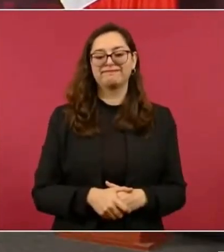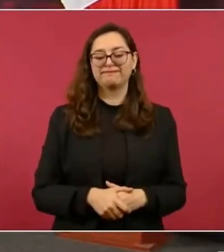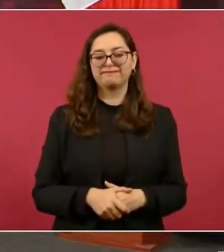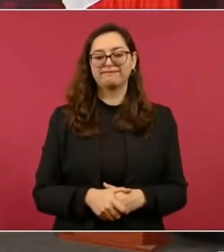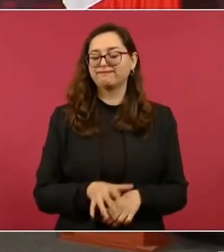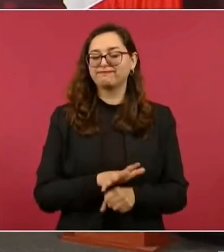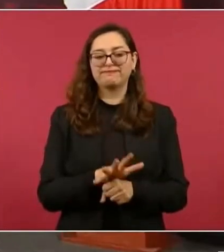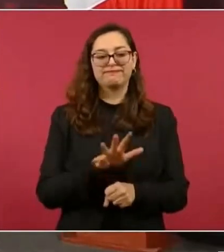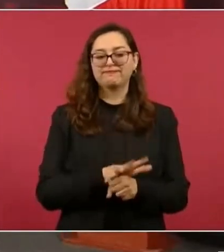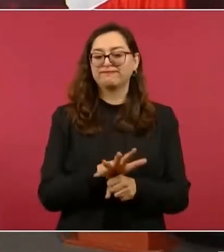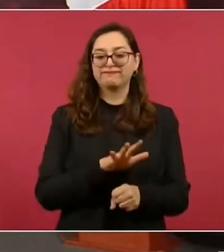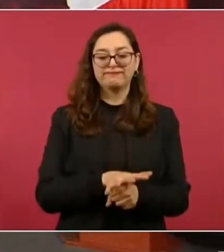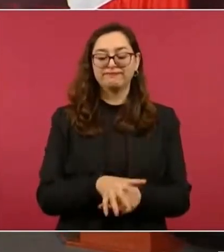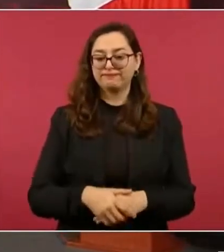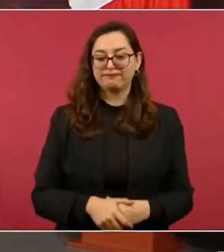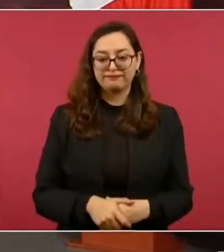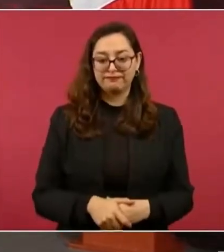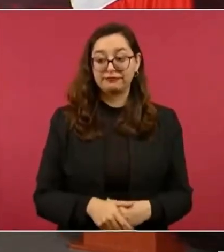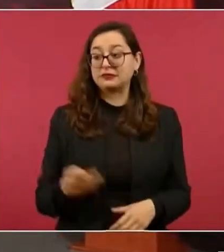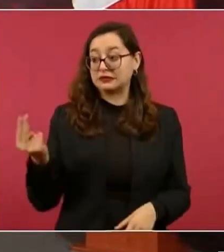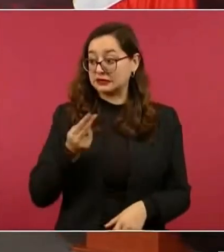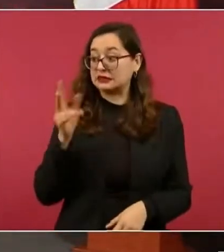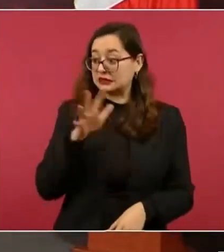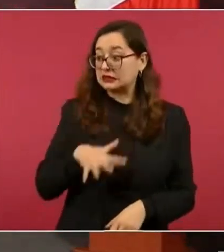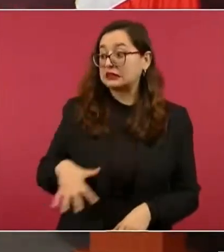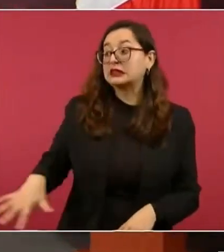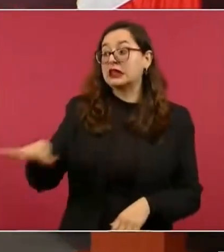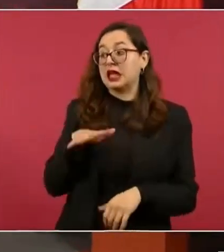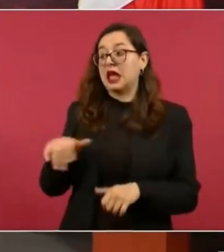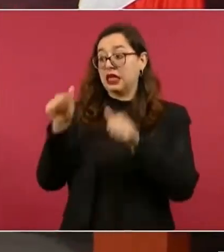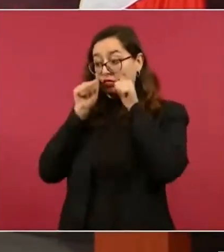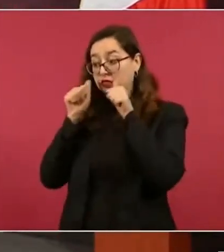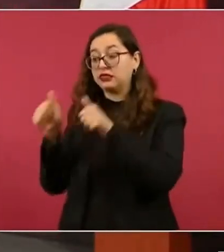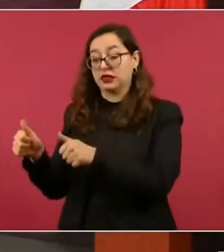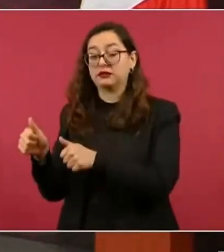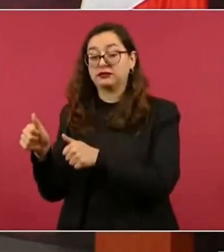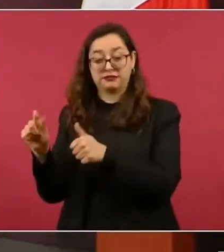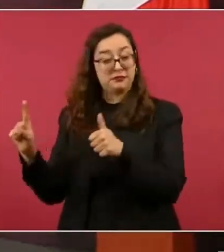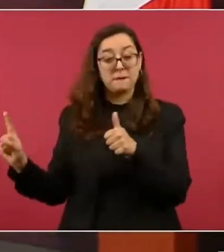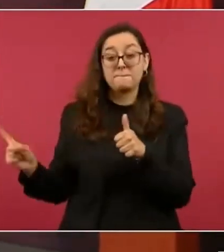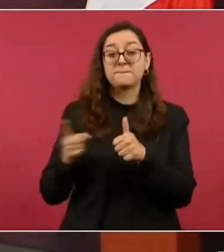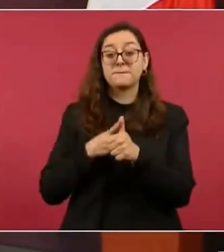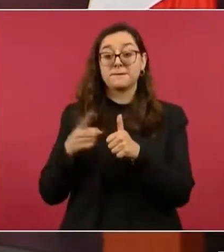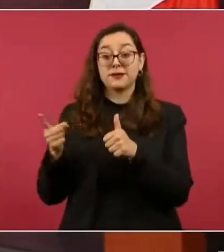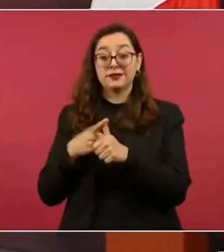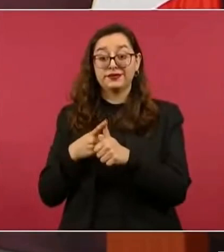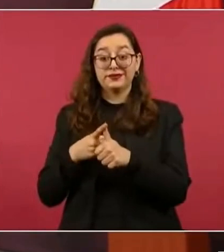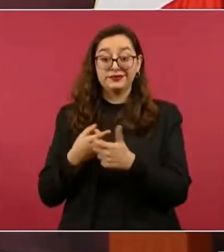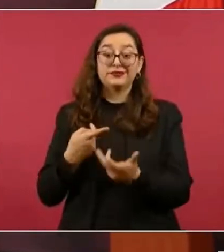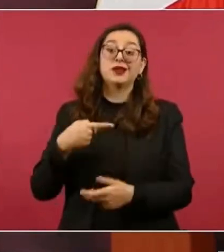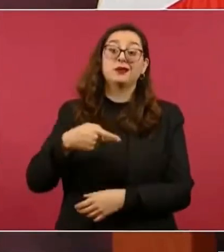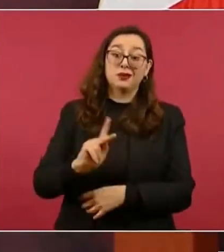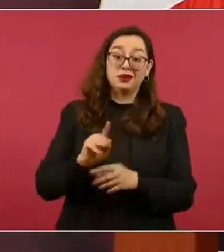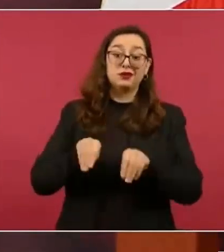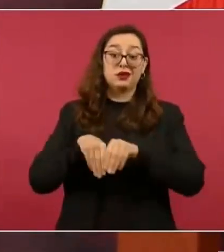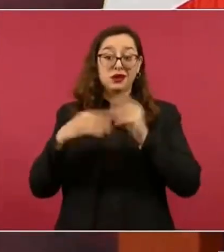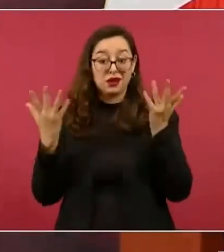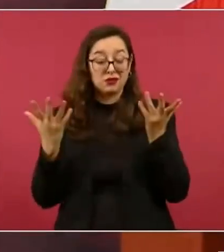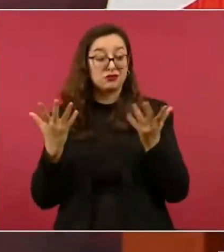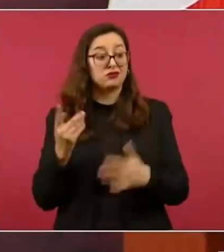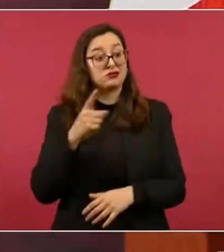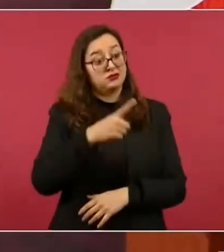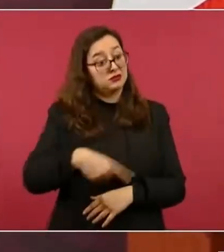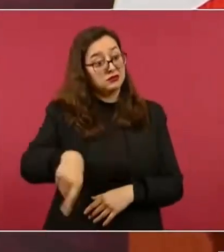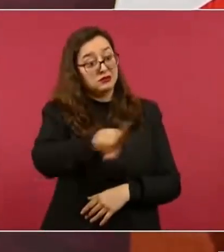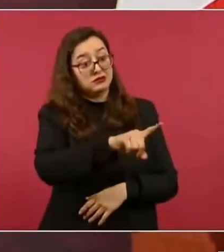Pero también, sí, pues hay organizaciones que se